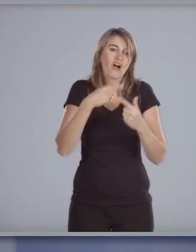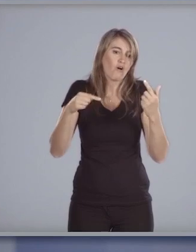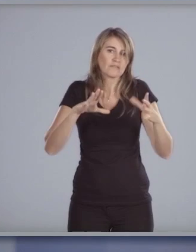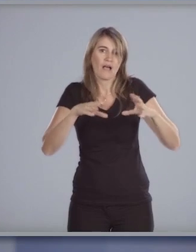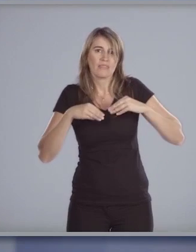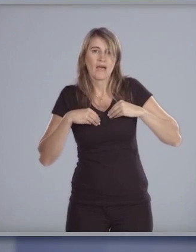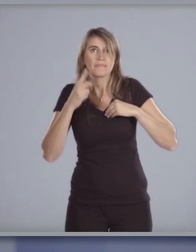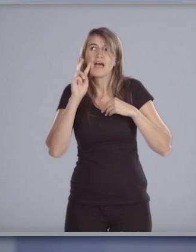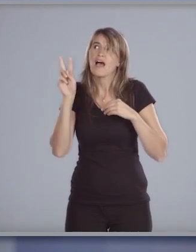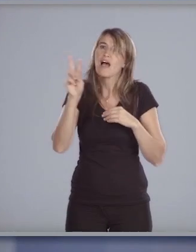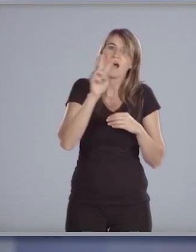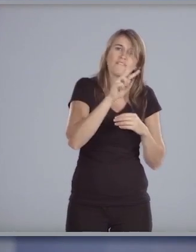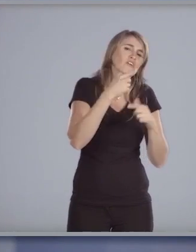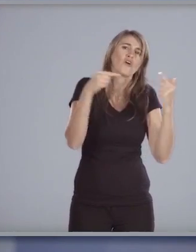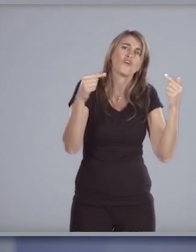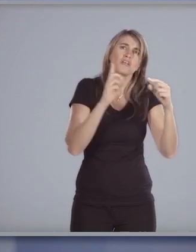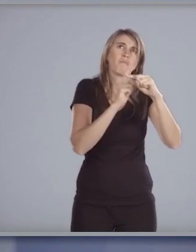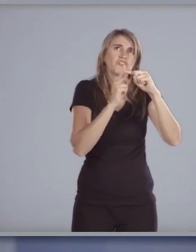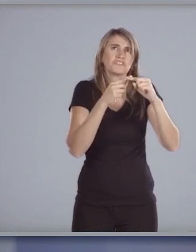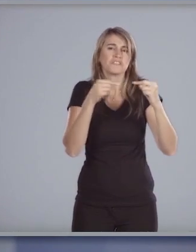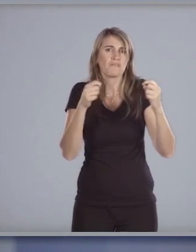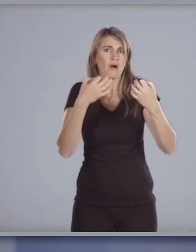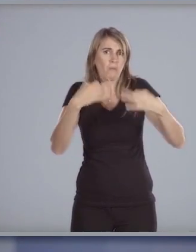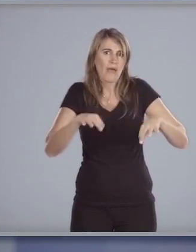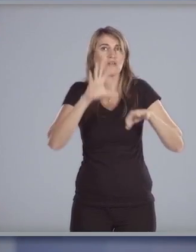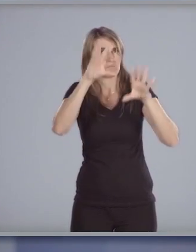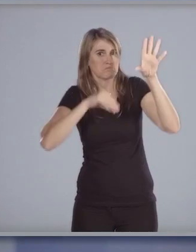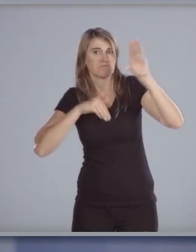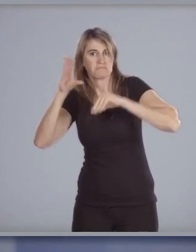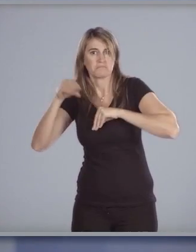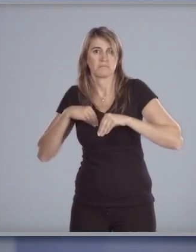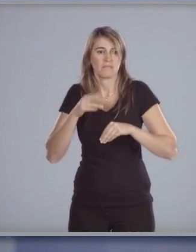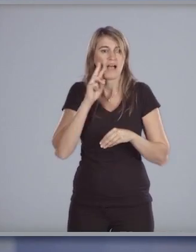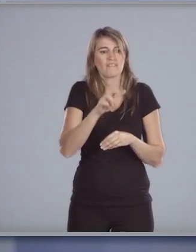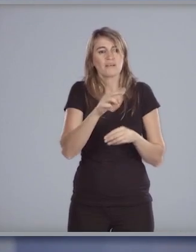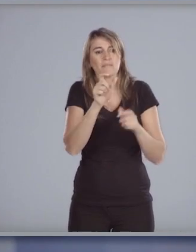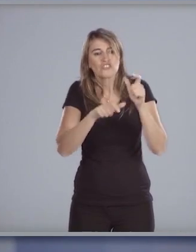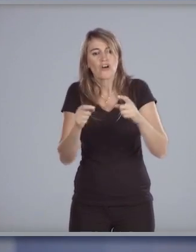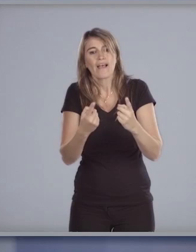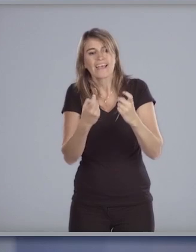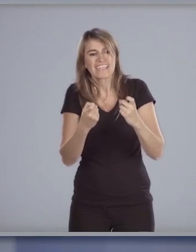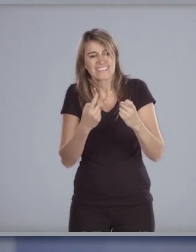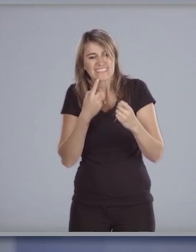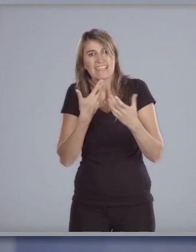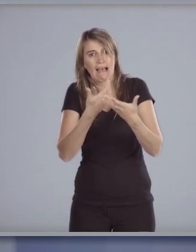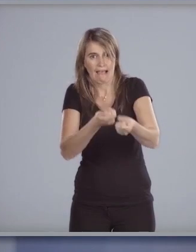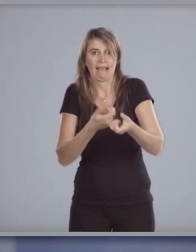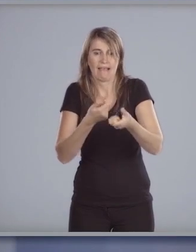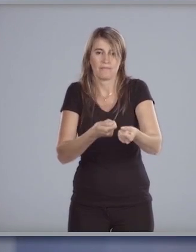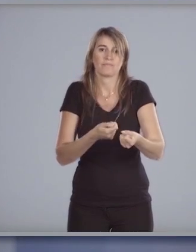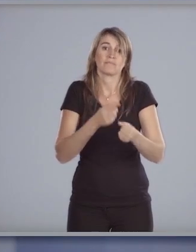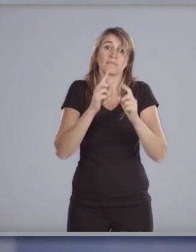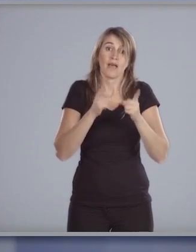acciones que impacten positivamente en los usuarios del mismo y en particular